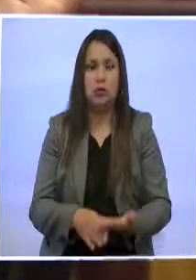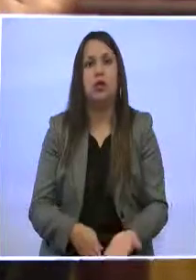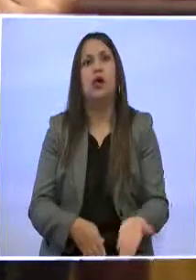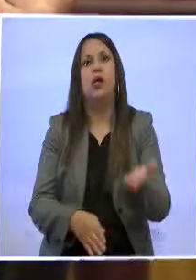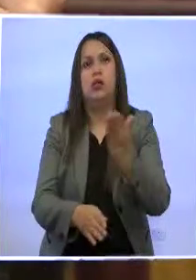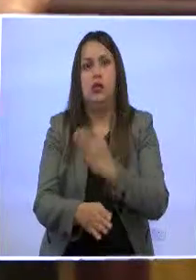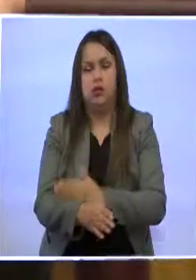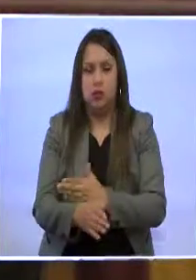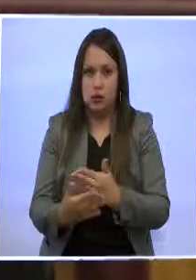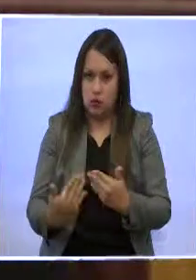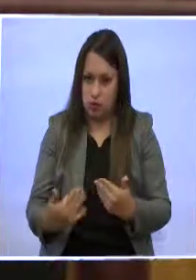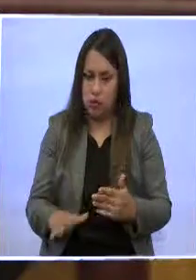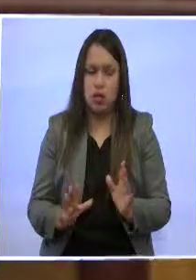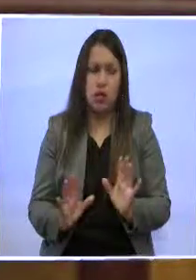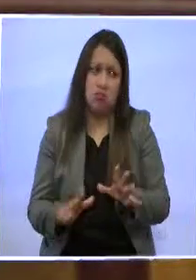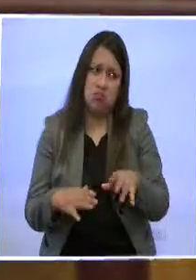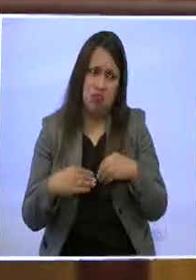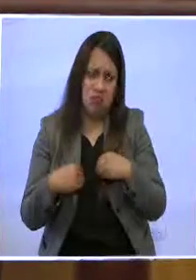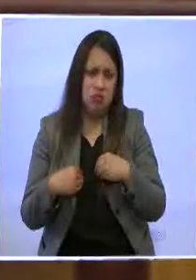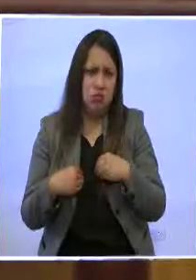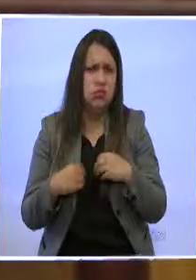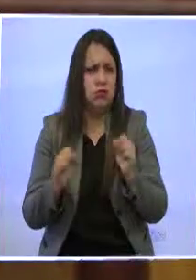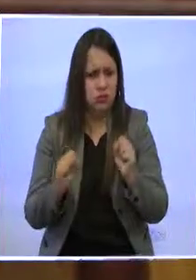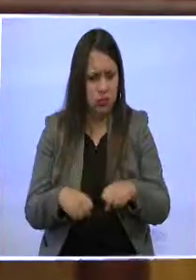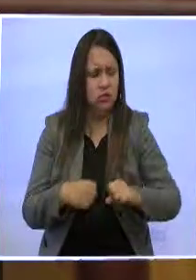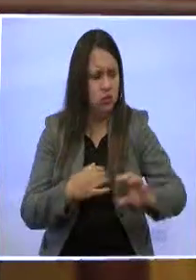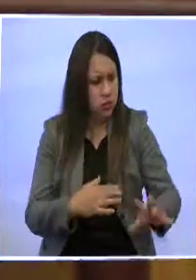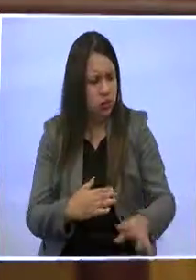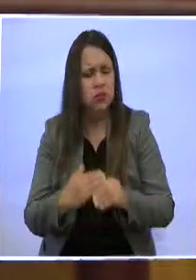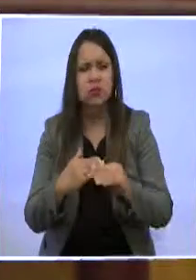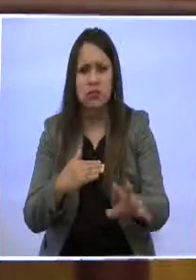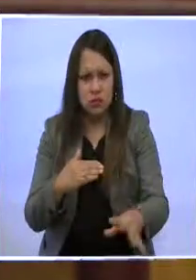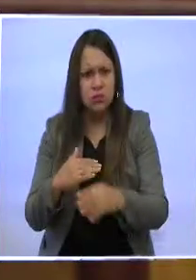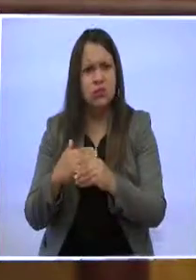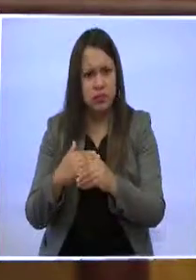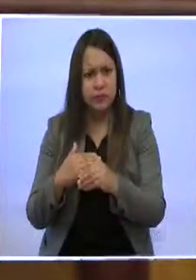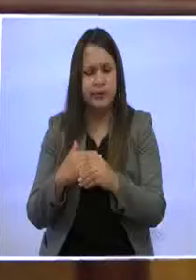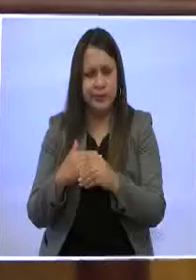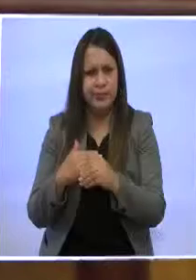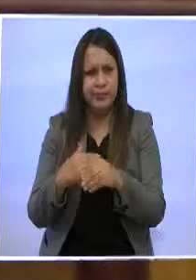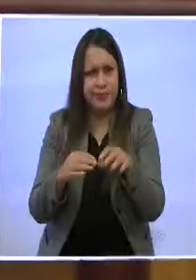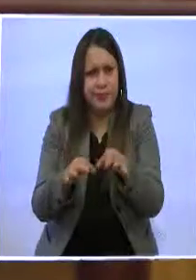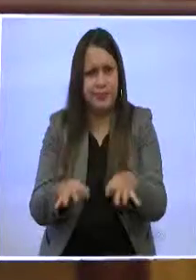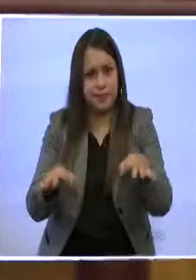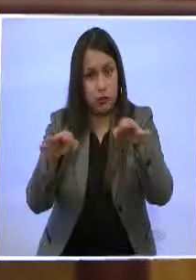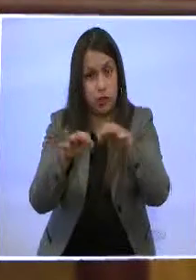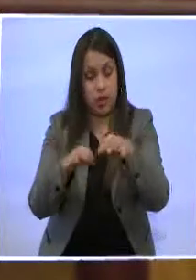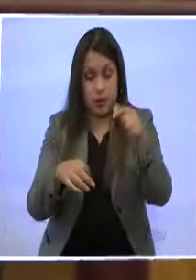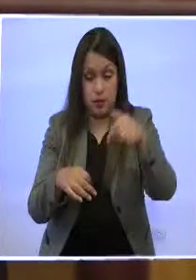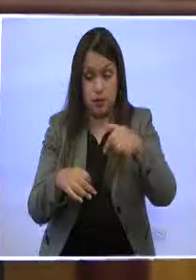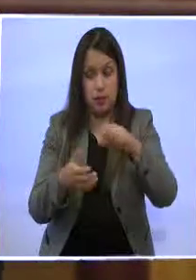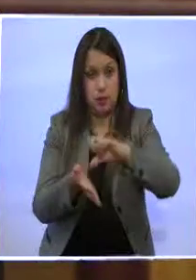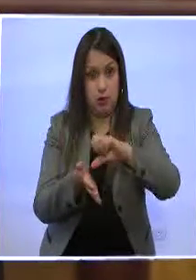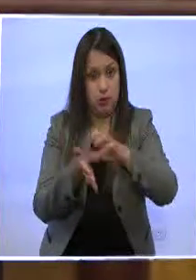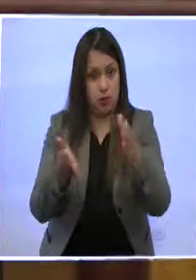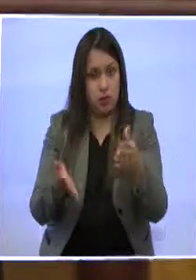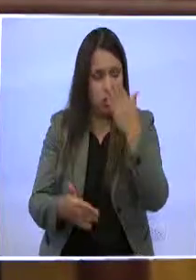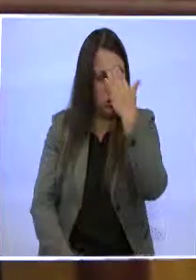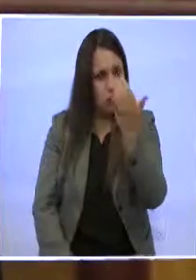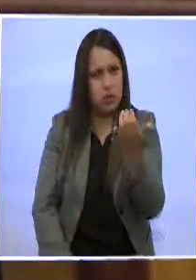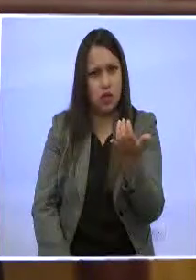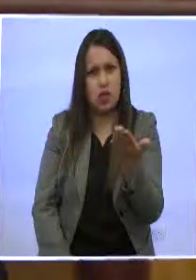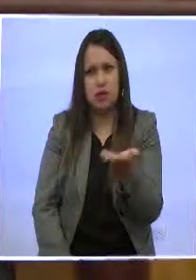acogieron a esta posibilidad puedan ser incorporados en esto, que es tremendamente importante para la ciudad, porque rompe esa